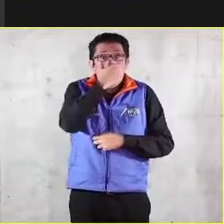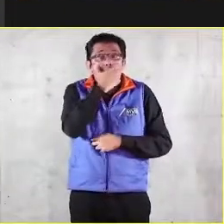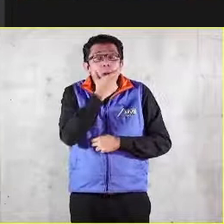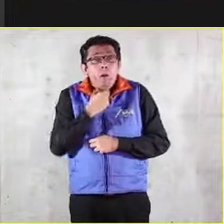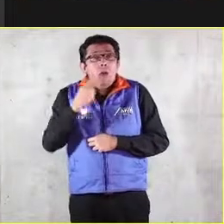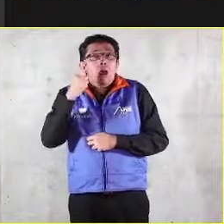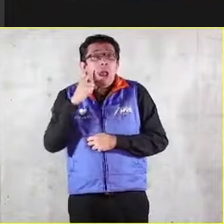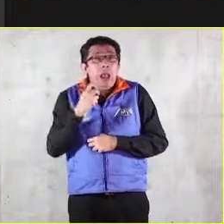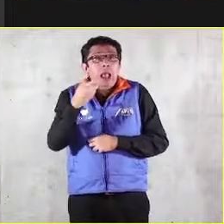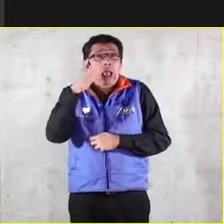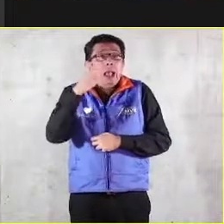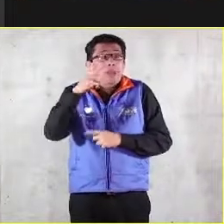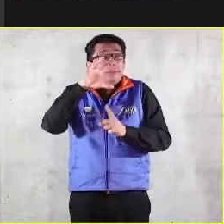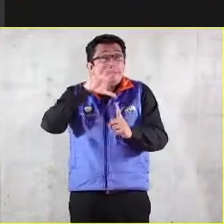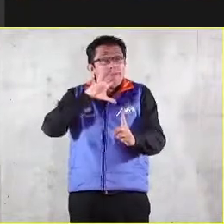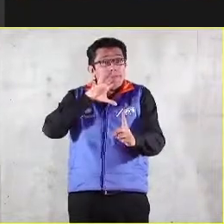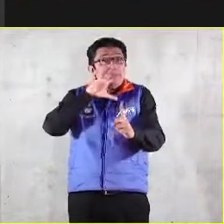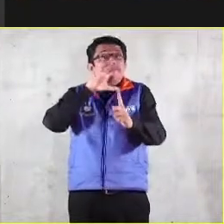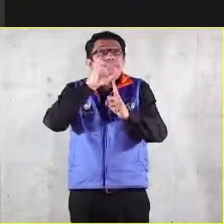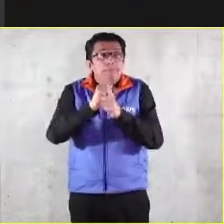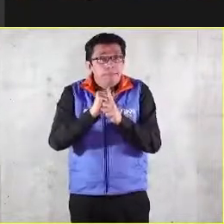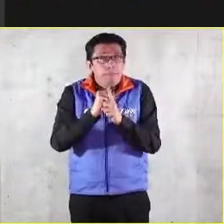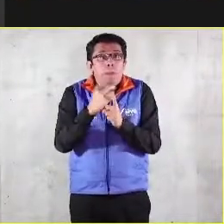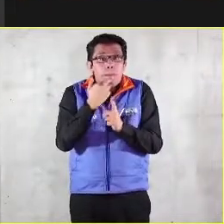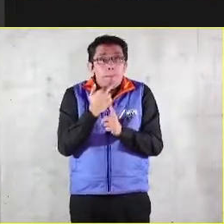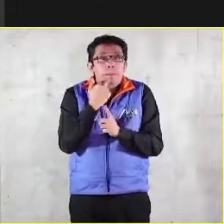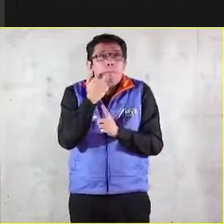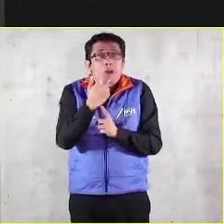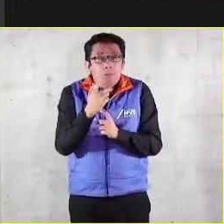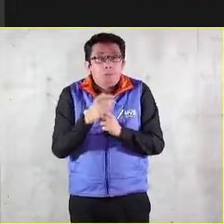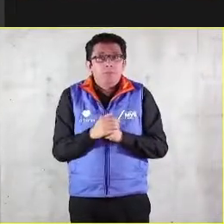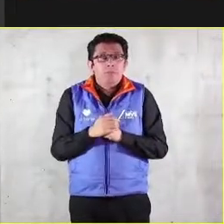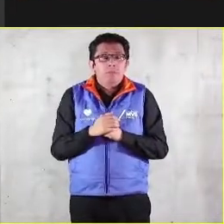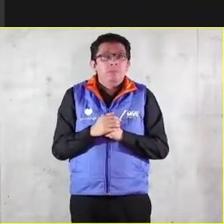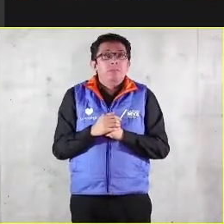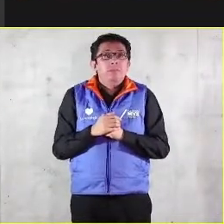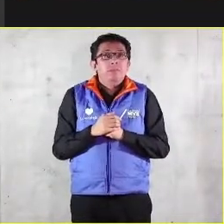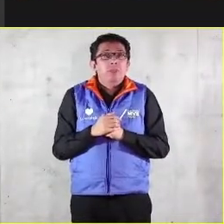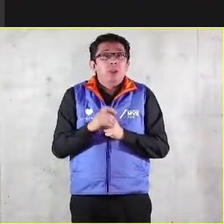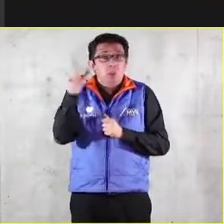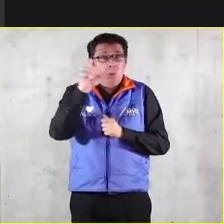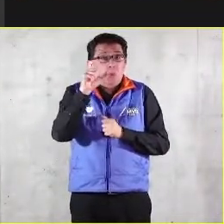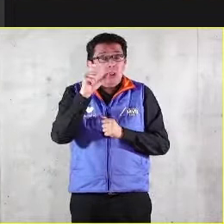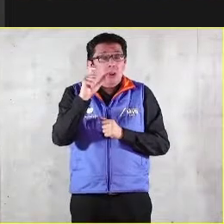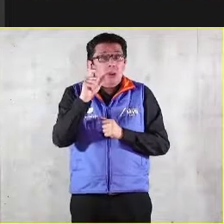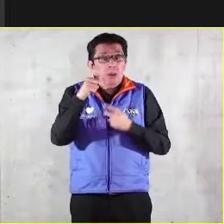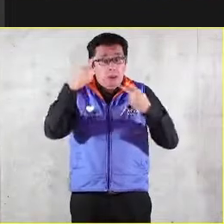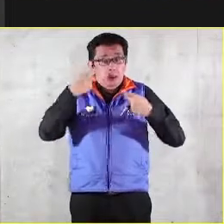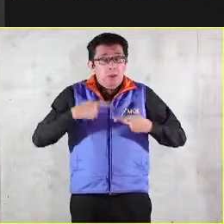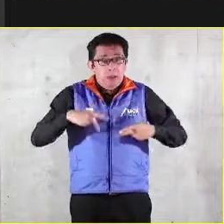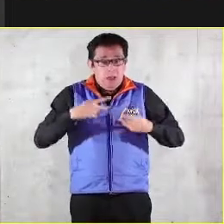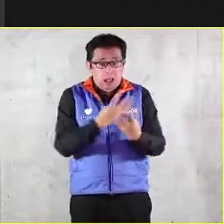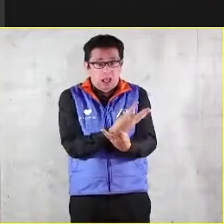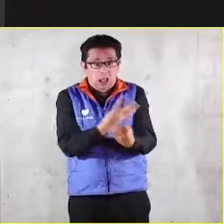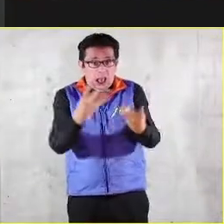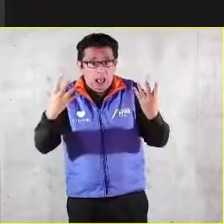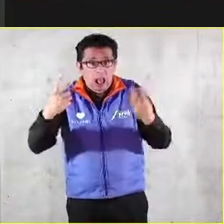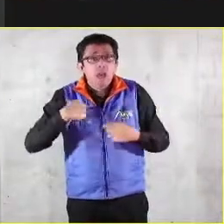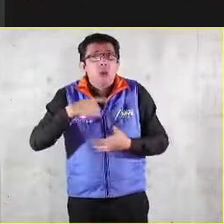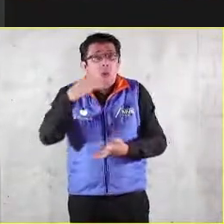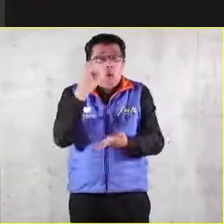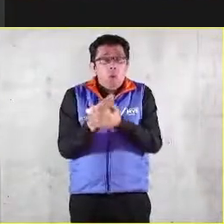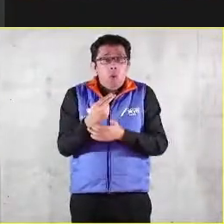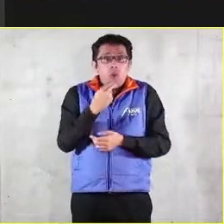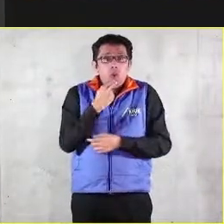un medio para algo. Cada vez que nosotros instrumentalizamos al ser humano para algo, estamos